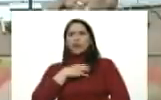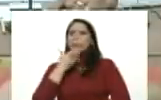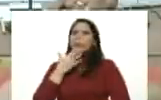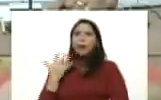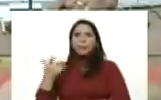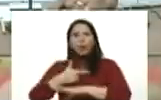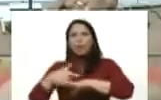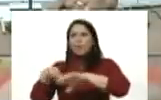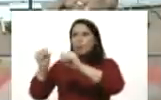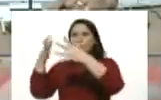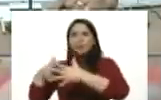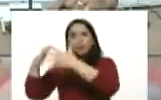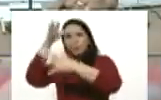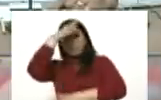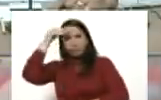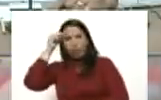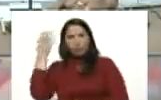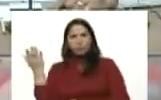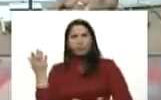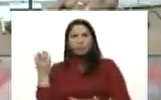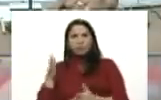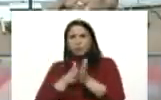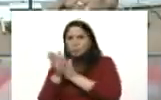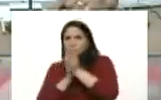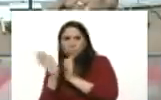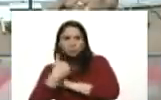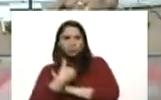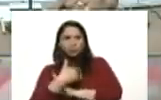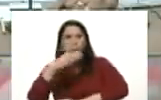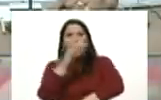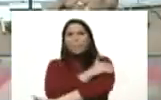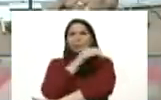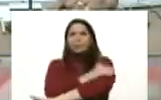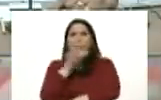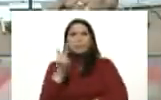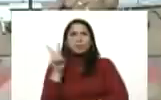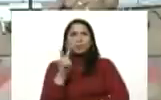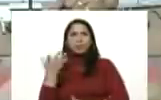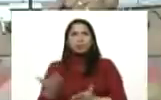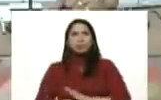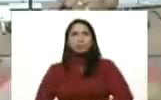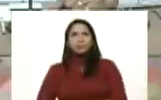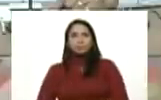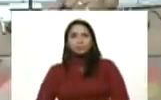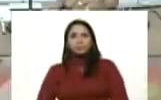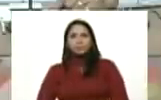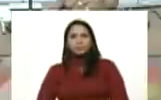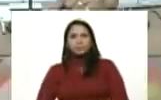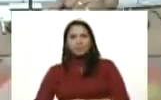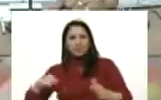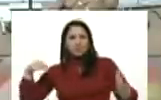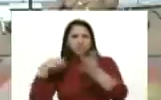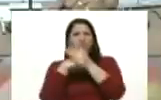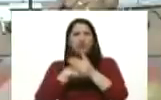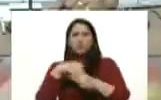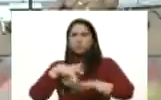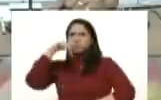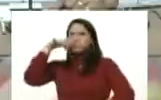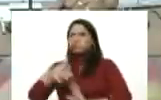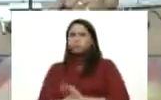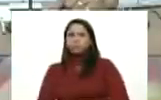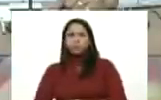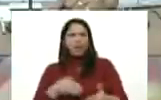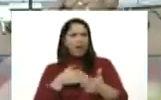gobierno imperialista de Donald Trump en conchupancia con la oposición golpista extremista